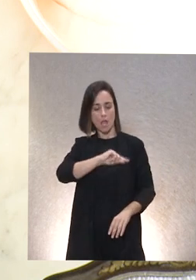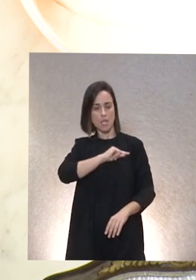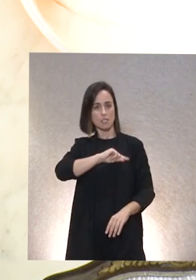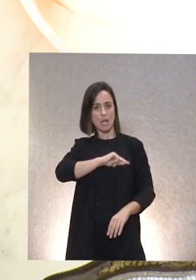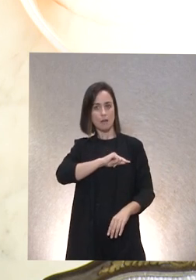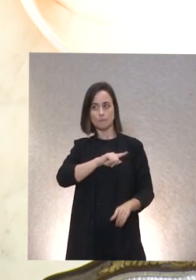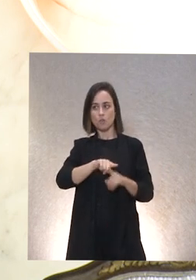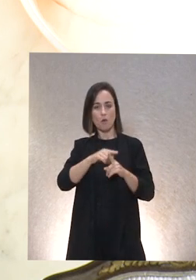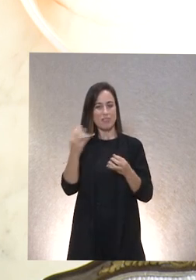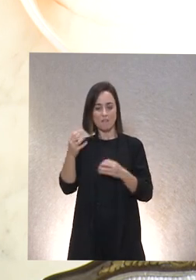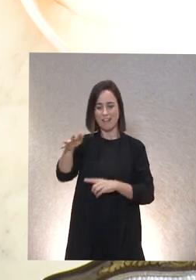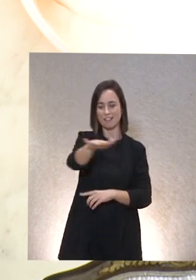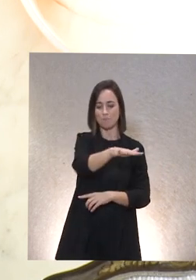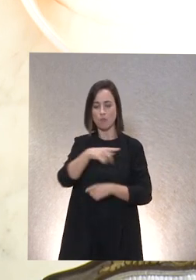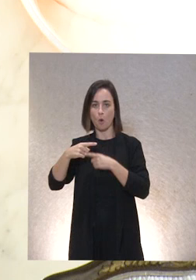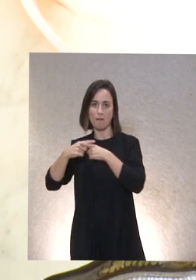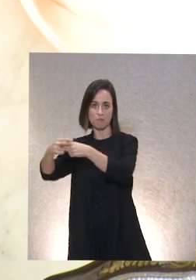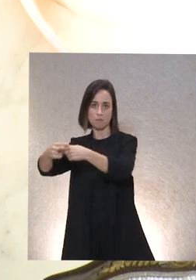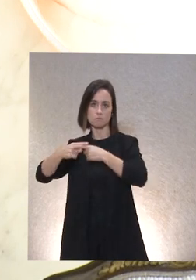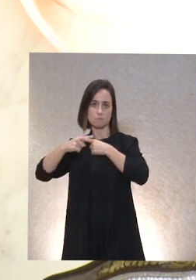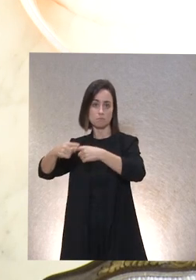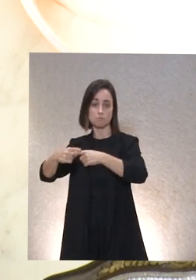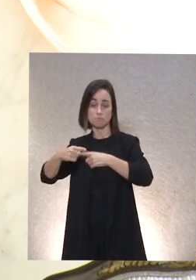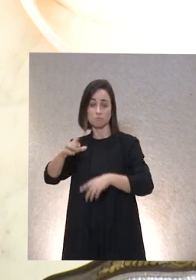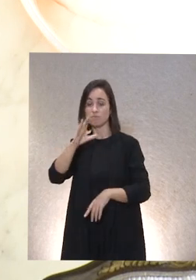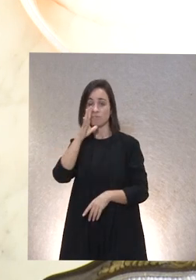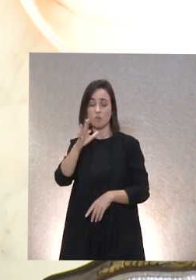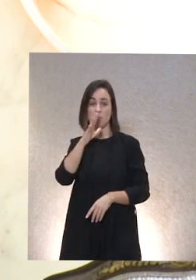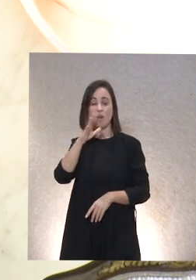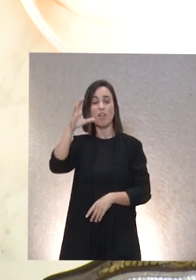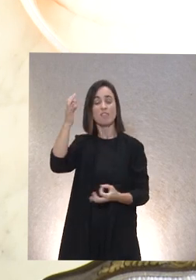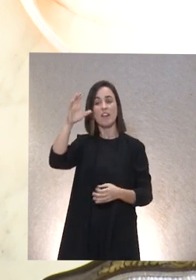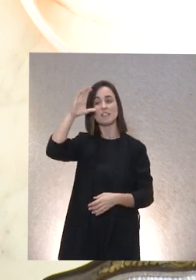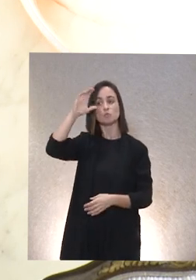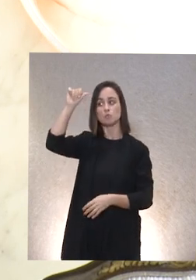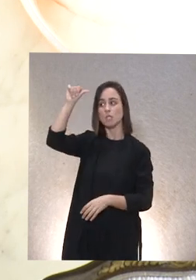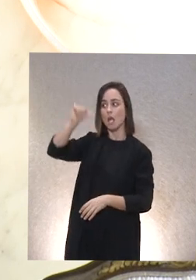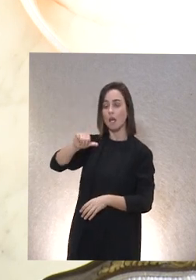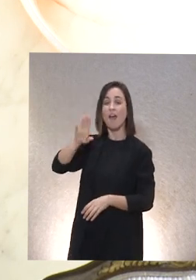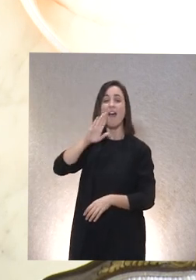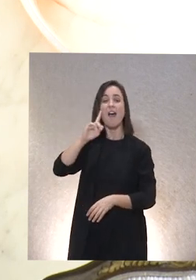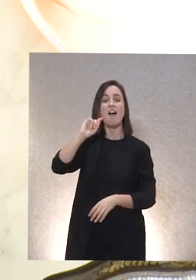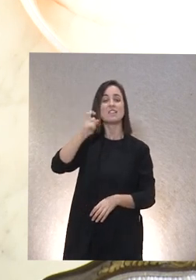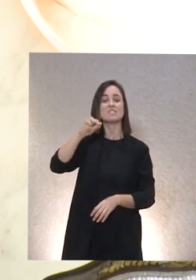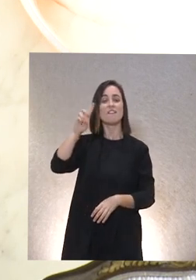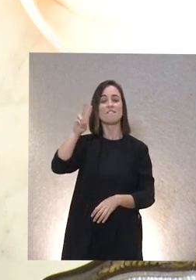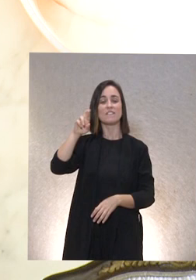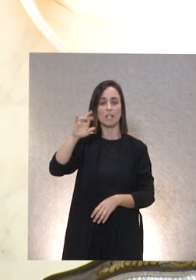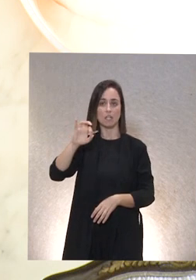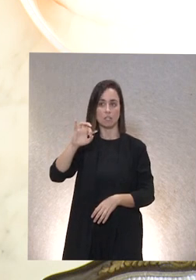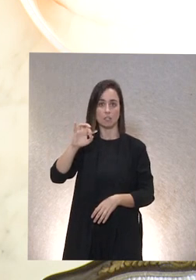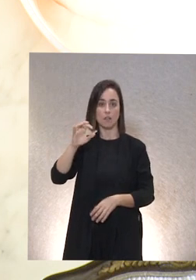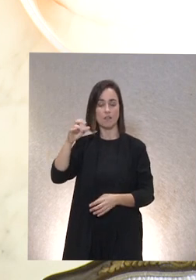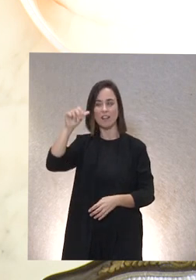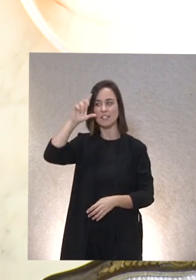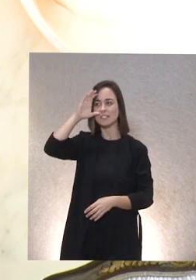compartido yo creo que eso es fundamental porque hay que escuchar lo estaba diciendo Javier el tema de escuchar para que al final